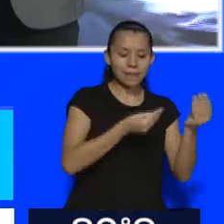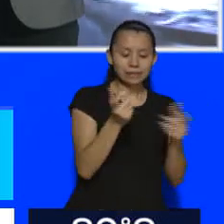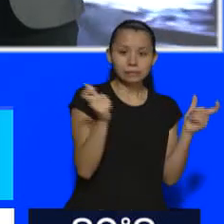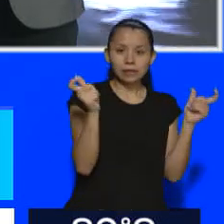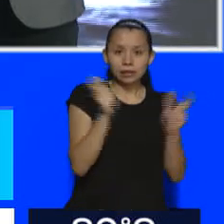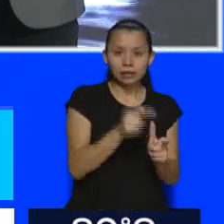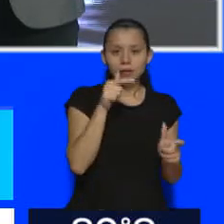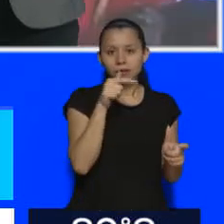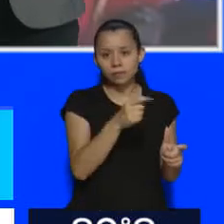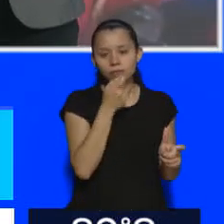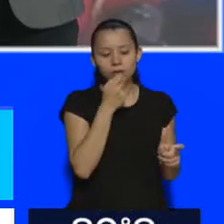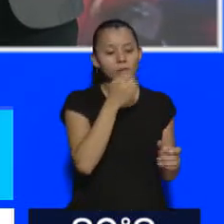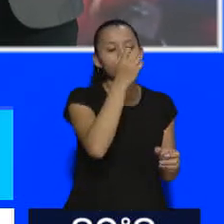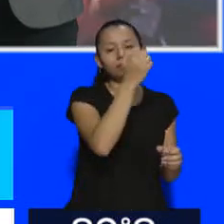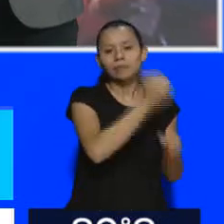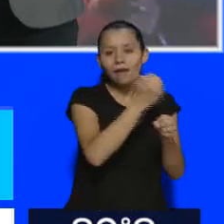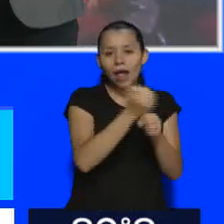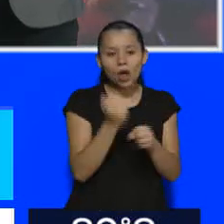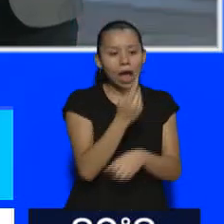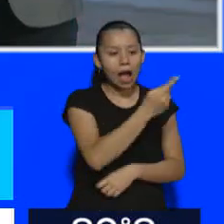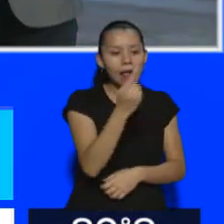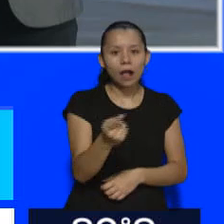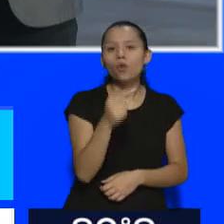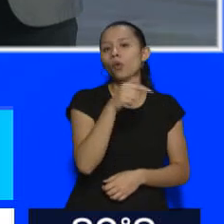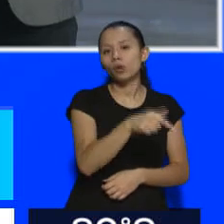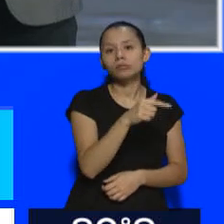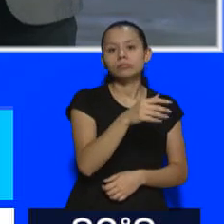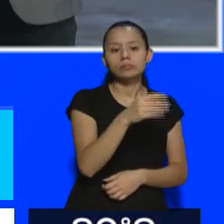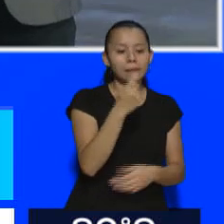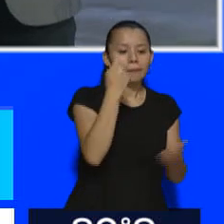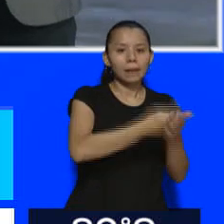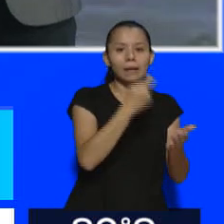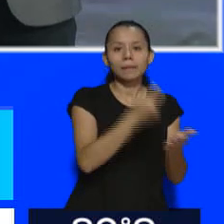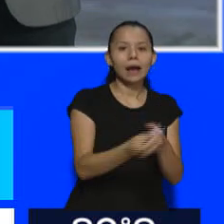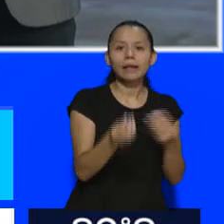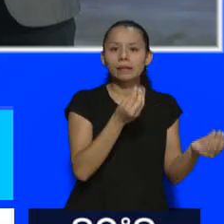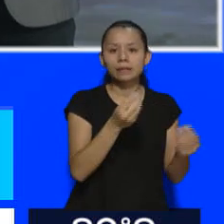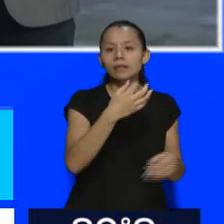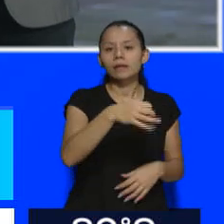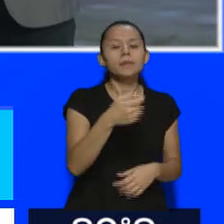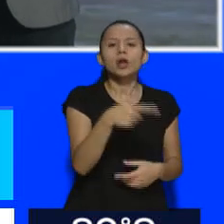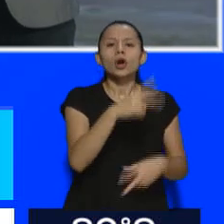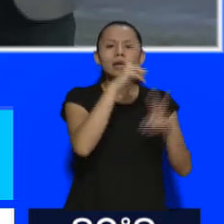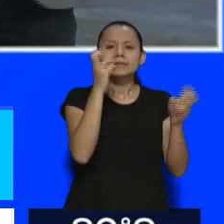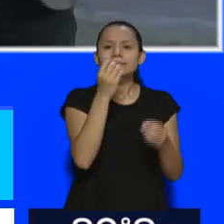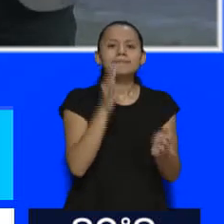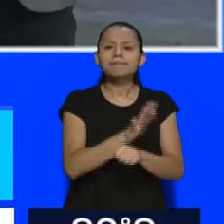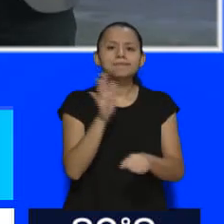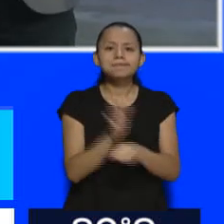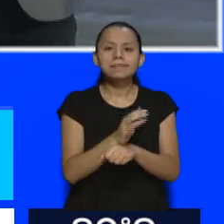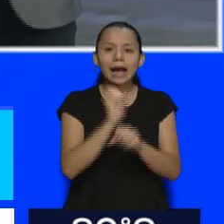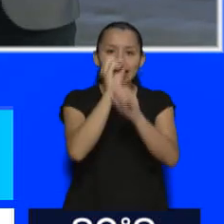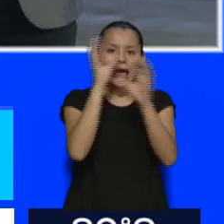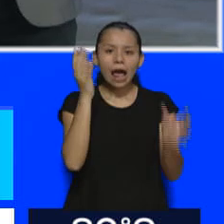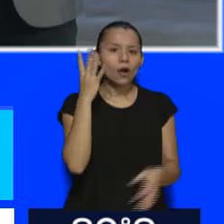todos los meses el 931, pueda comprender dónde está parado. Bueno, te digo dónde está parado. Desde el viernes pasado